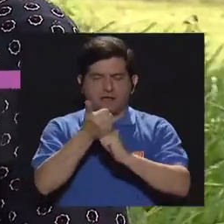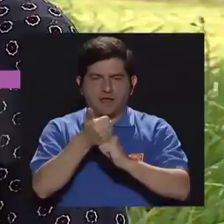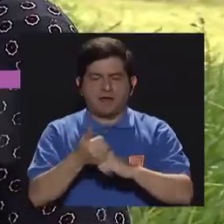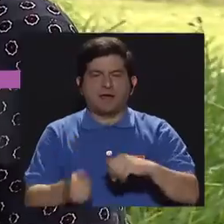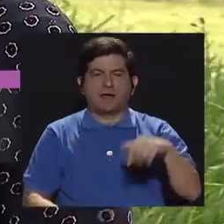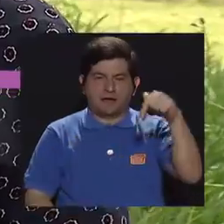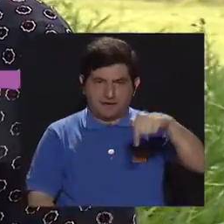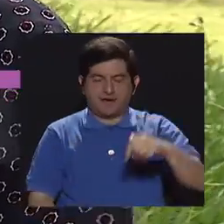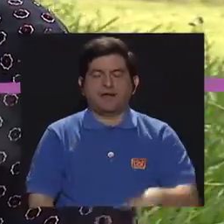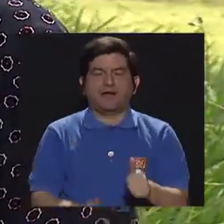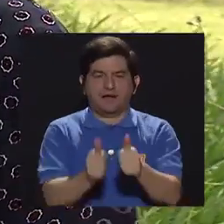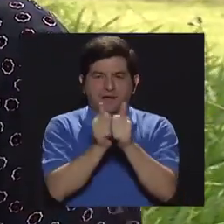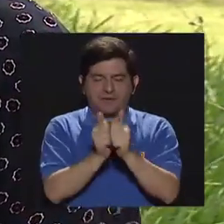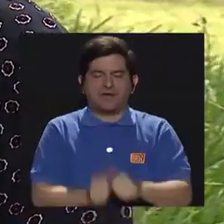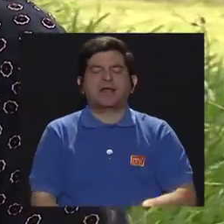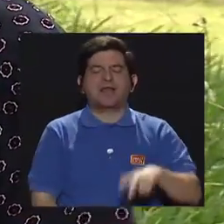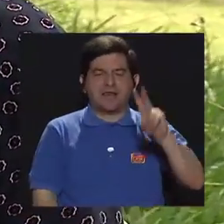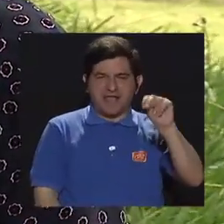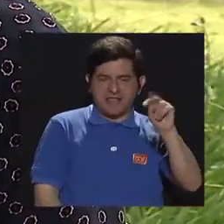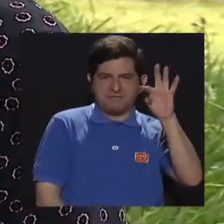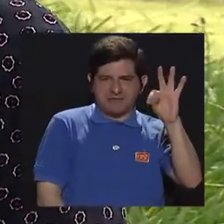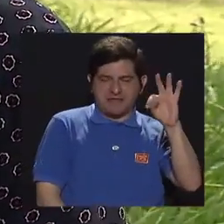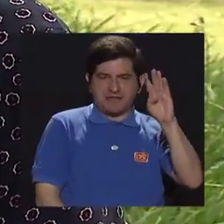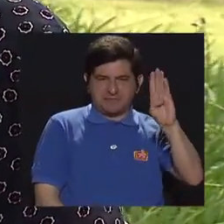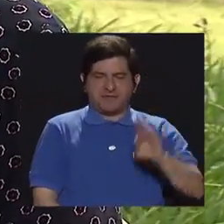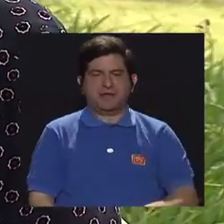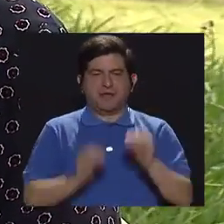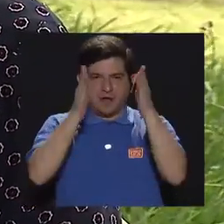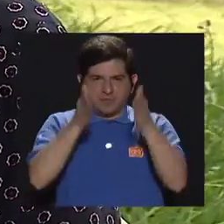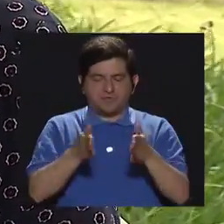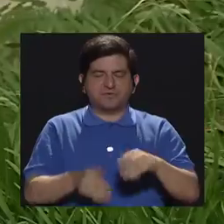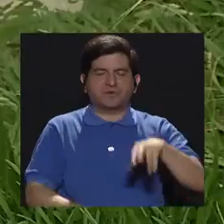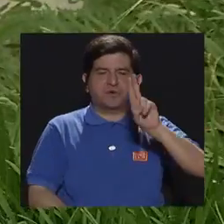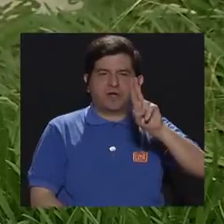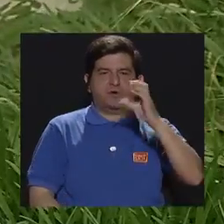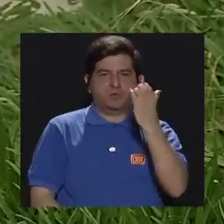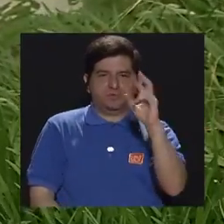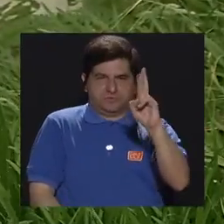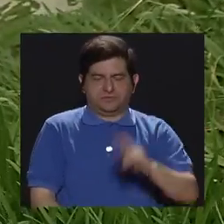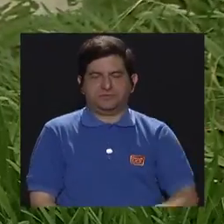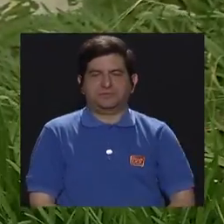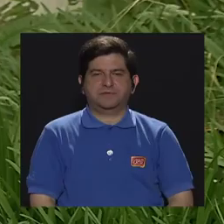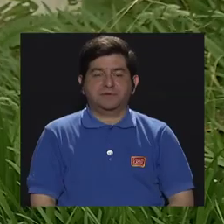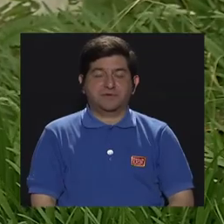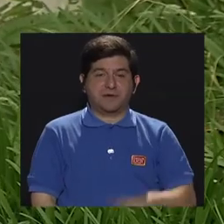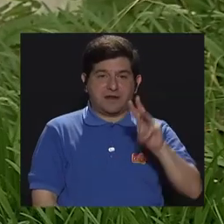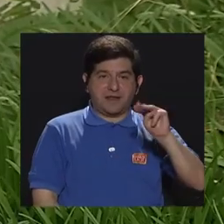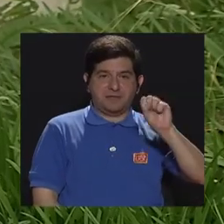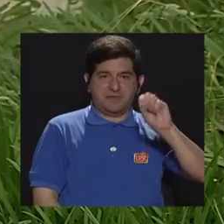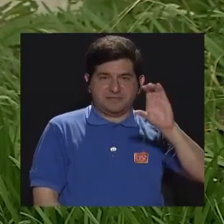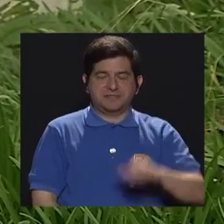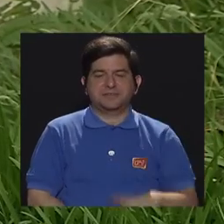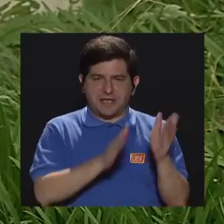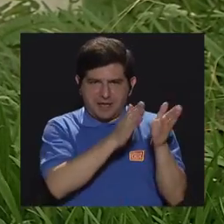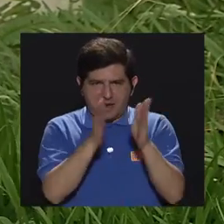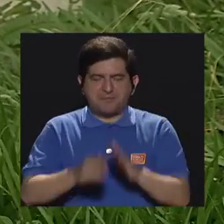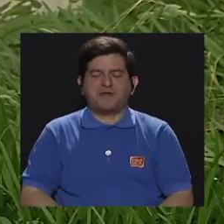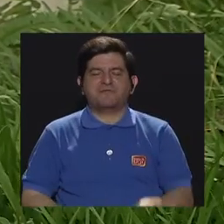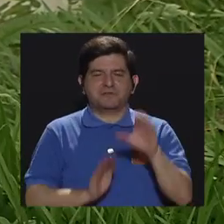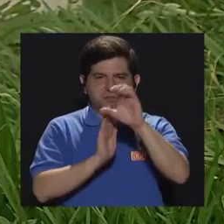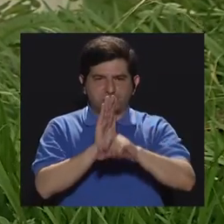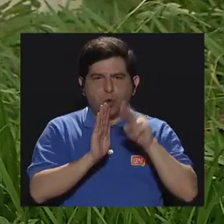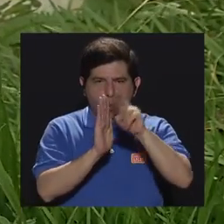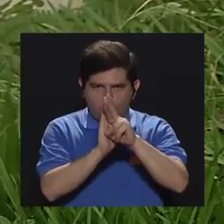Mejor la profesora Nayibe Tabash Blanco. Ella es catedrática de la Universidad de Costa Rica y máster en planificación curricular.